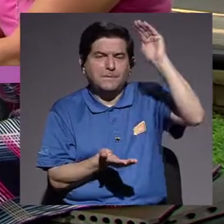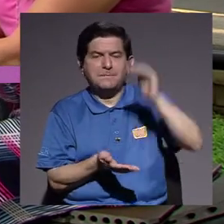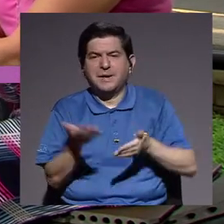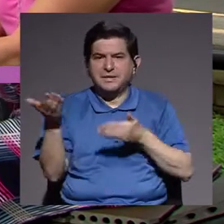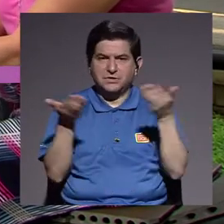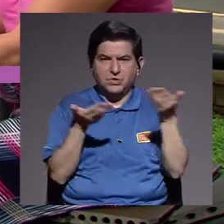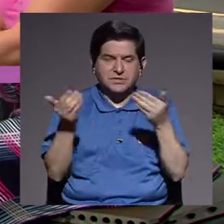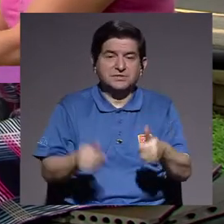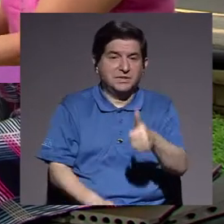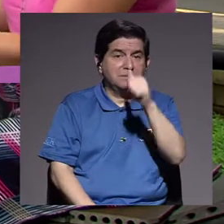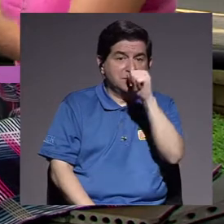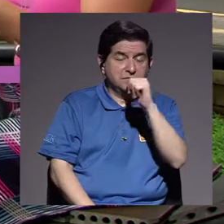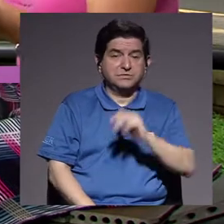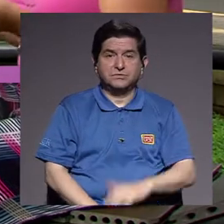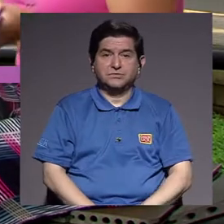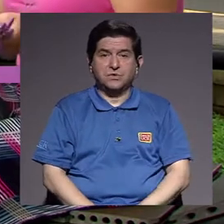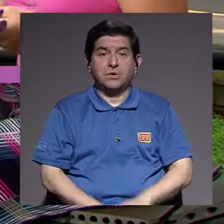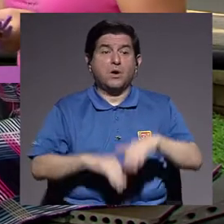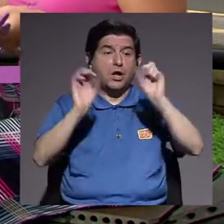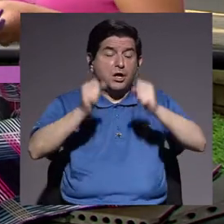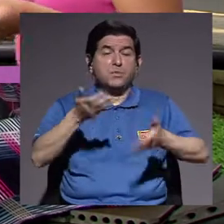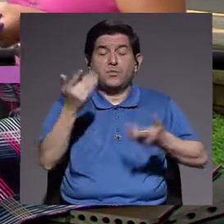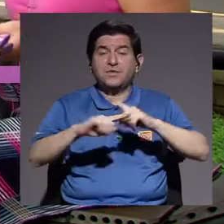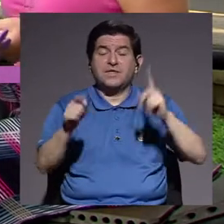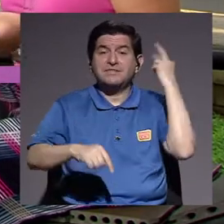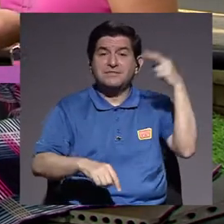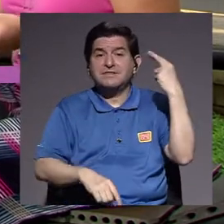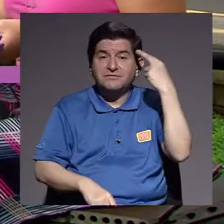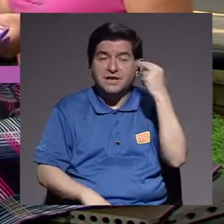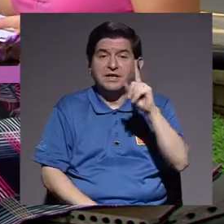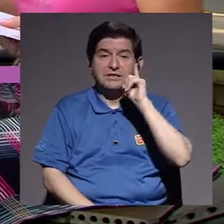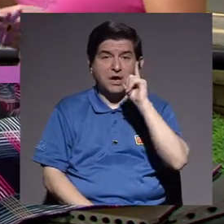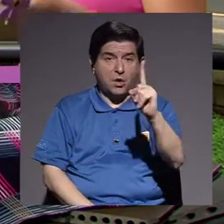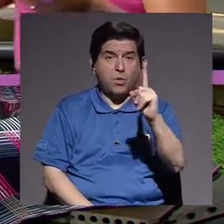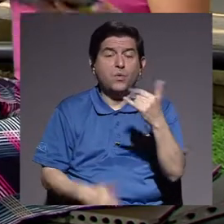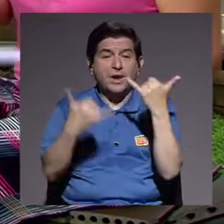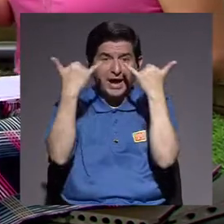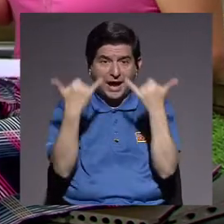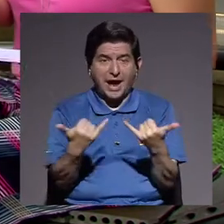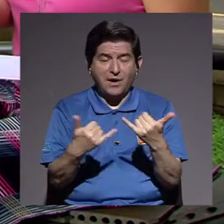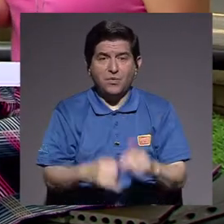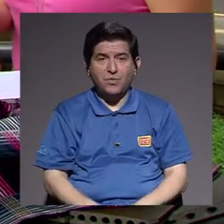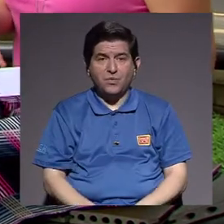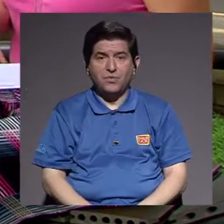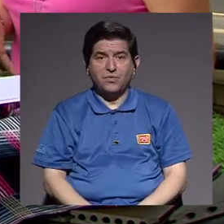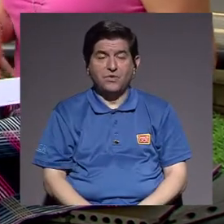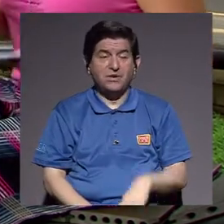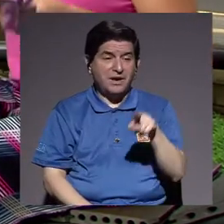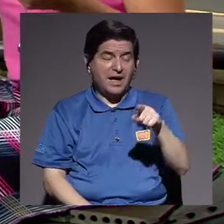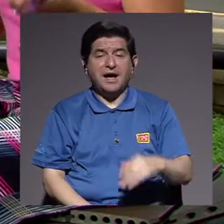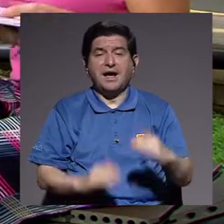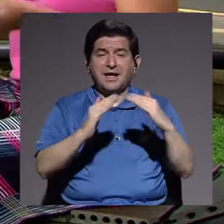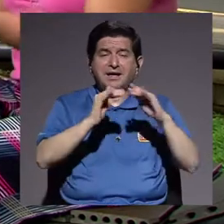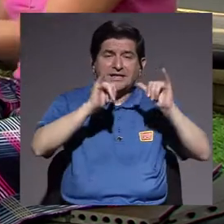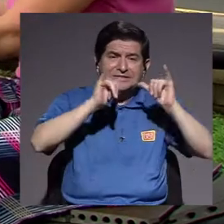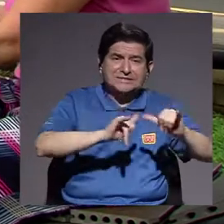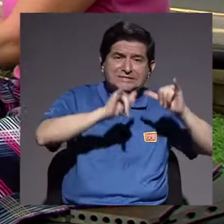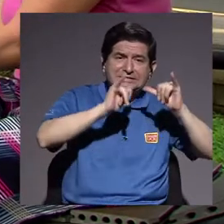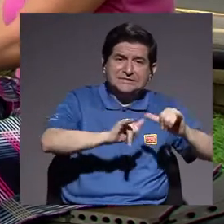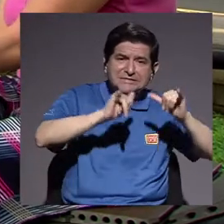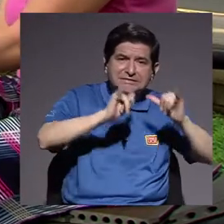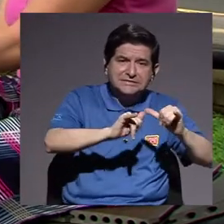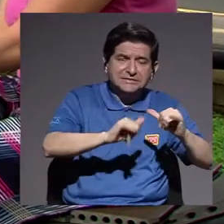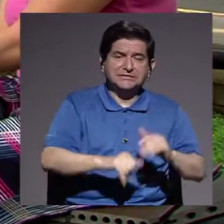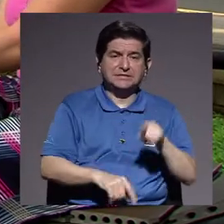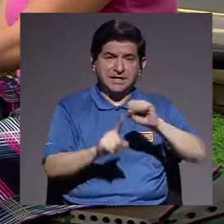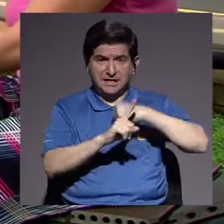en los servicios del agua, ¿verdad? Y que pueden ser por varias razones. Y una es ahora porque estamos más tiempo en casa, entonces, y eso es